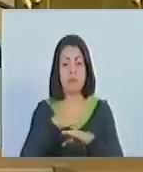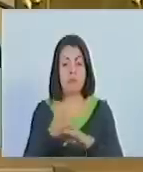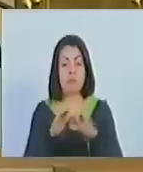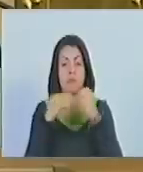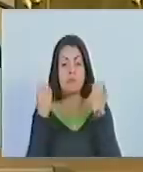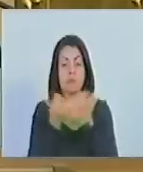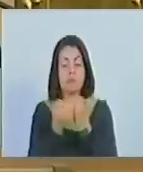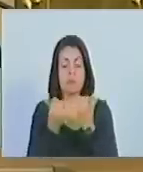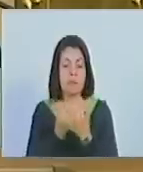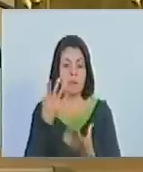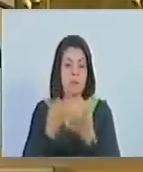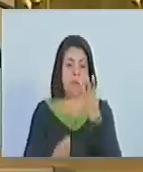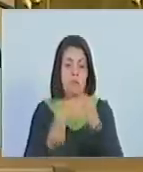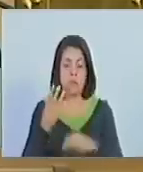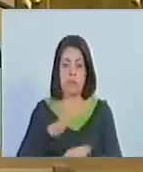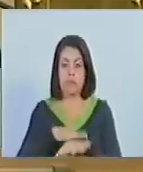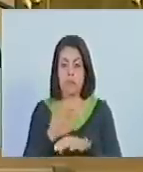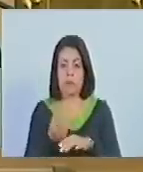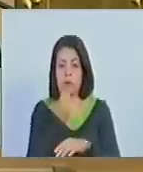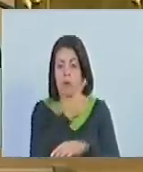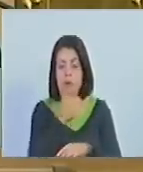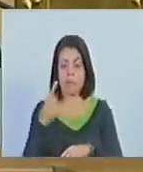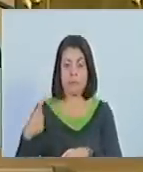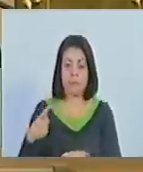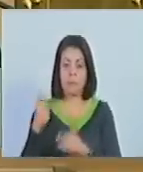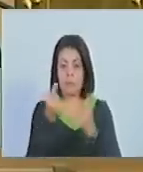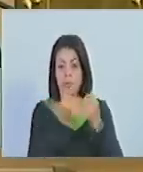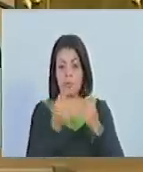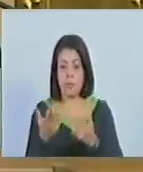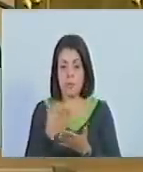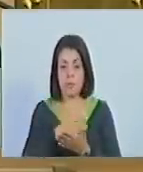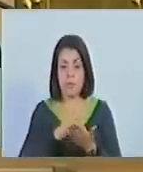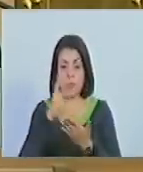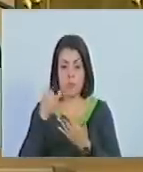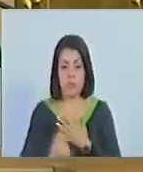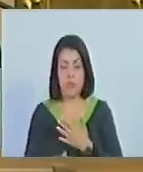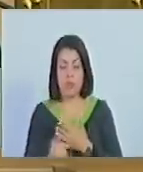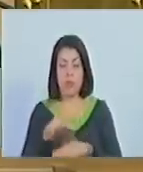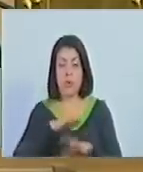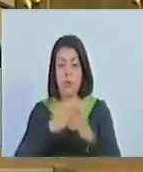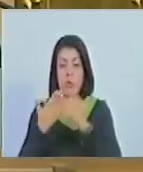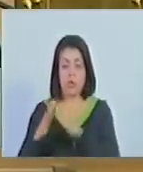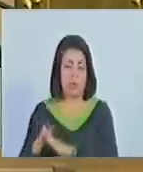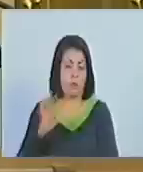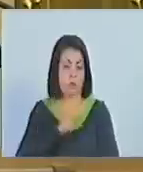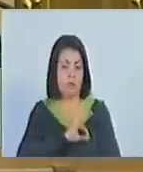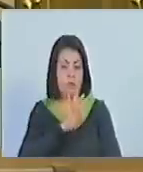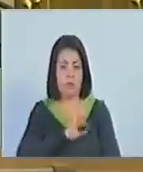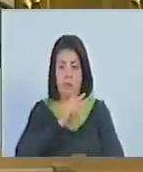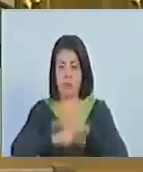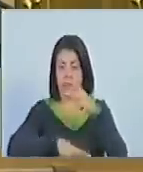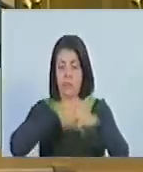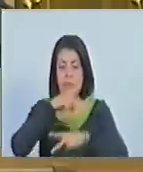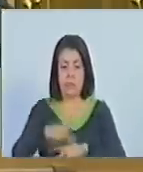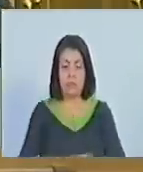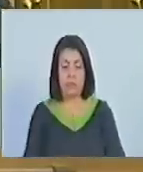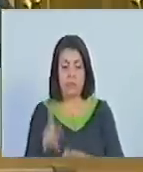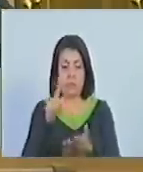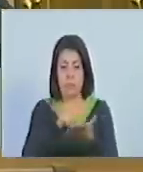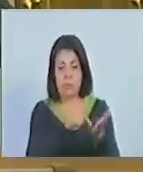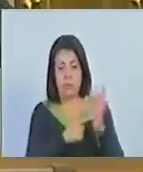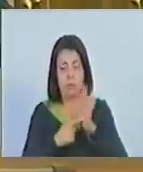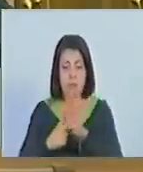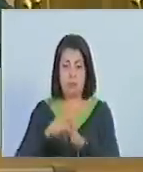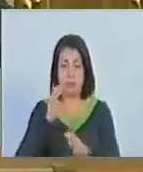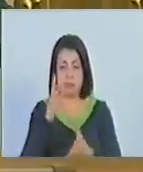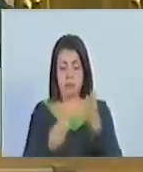organización de consejos comunales. Once, financiar los proyectos comunitarios, sociales y productivos presentados